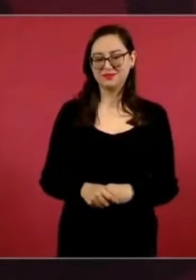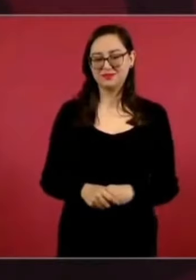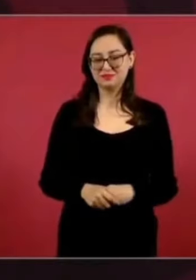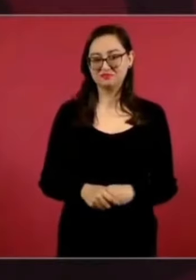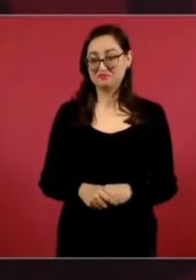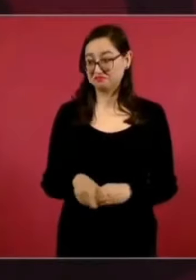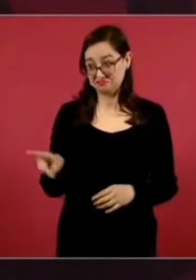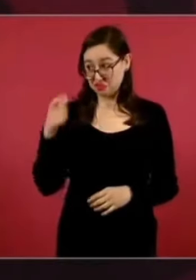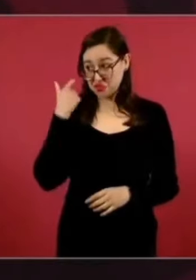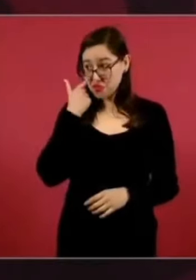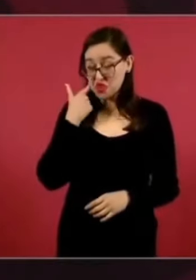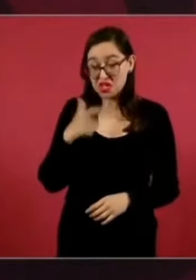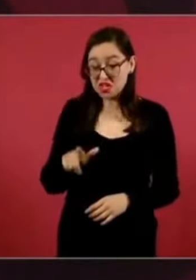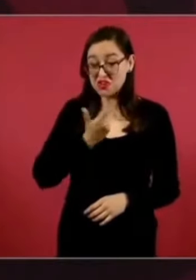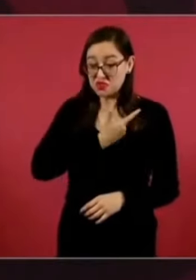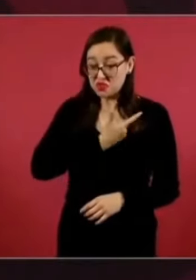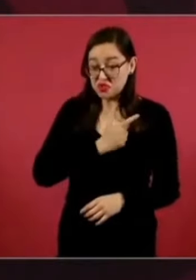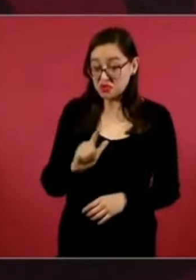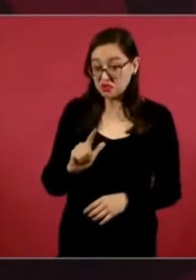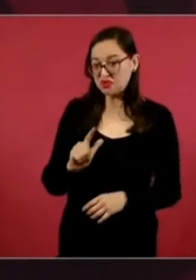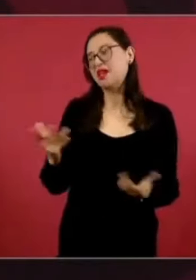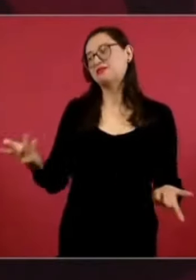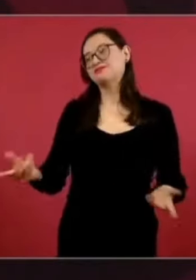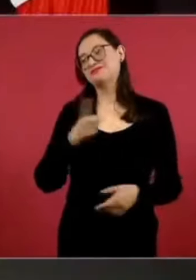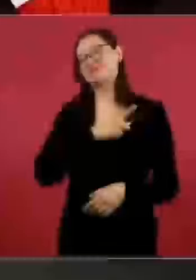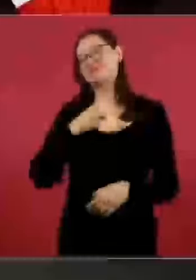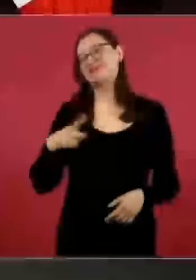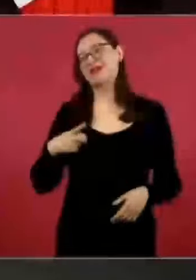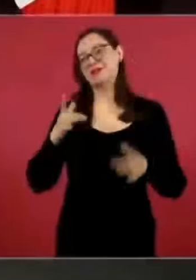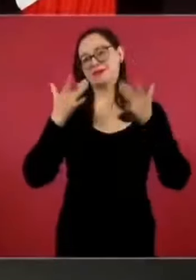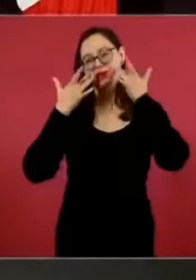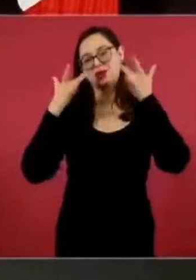abandonado su cargo